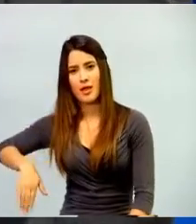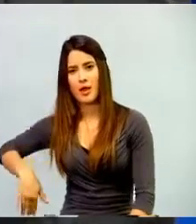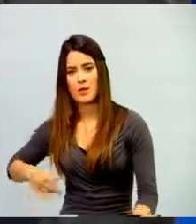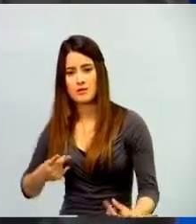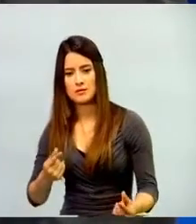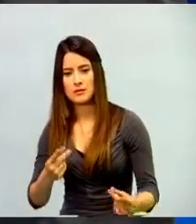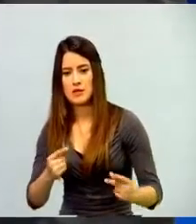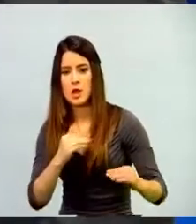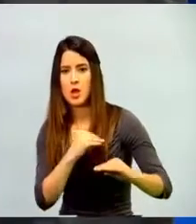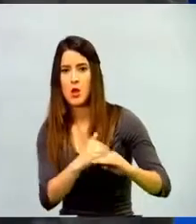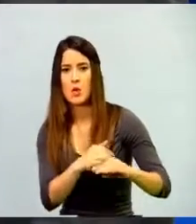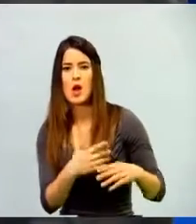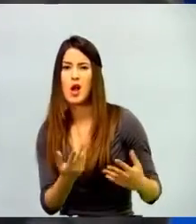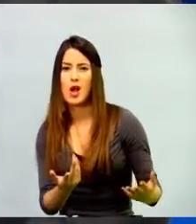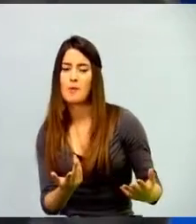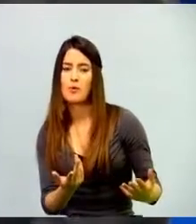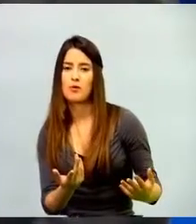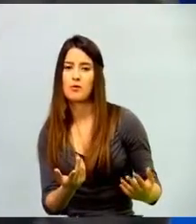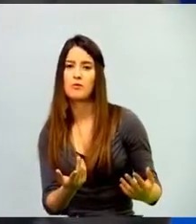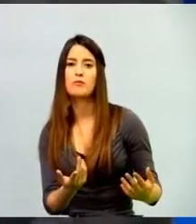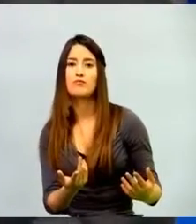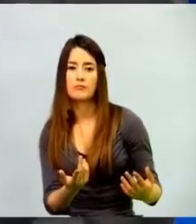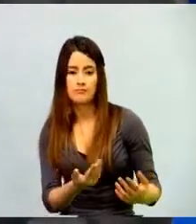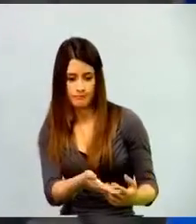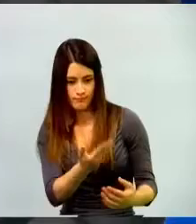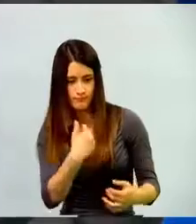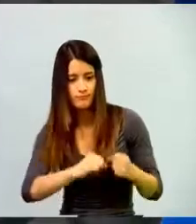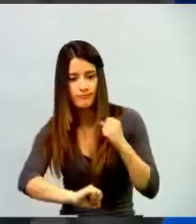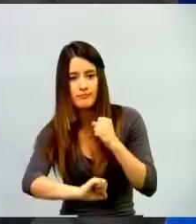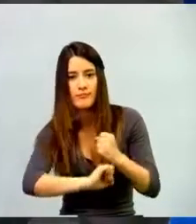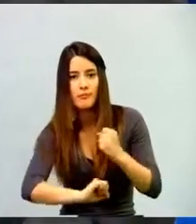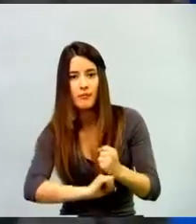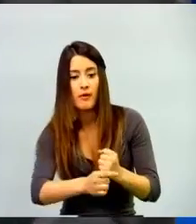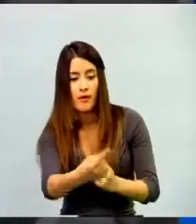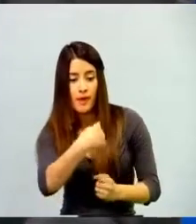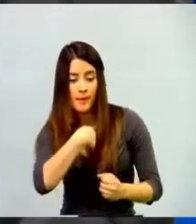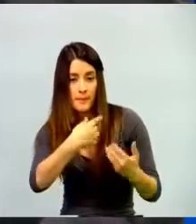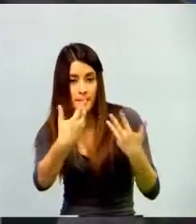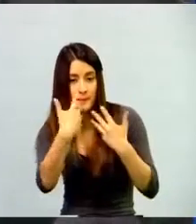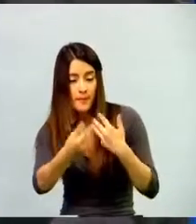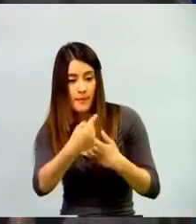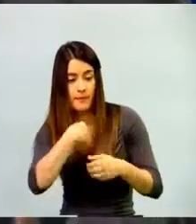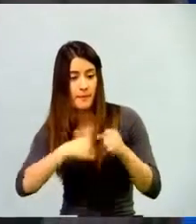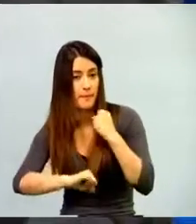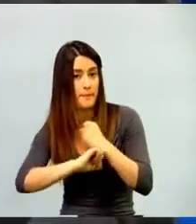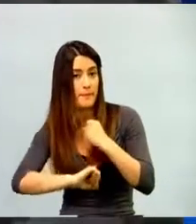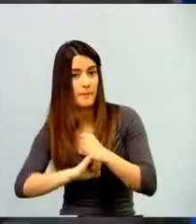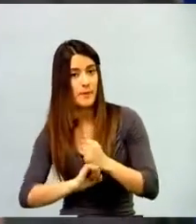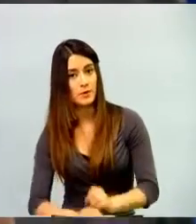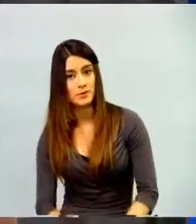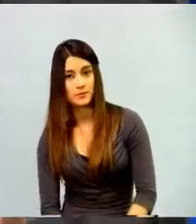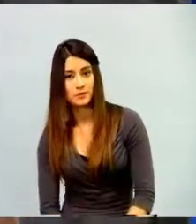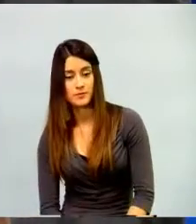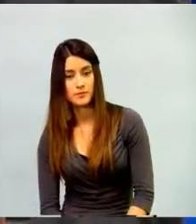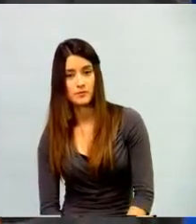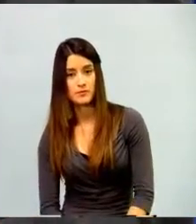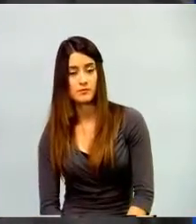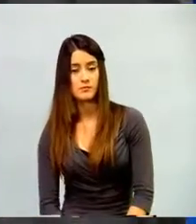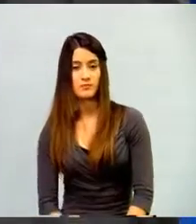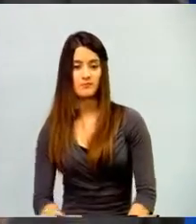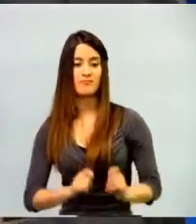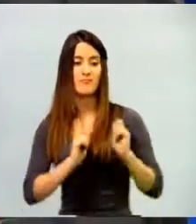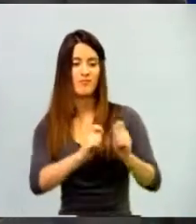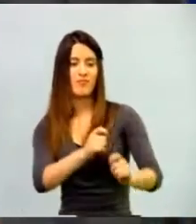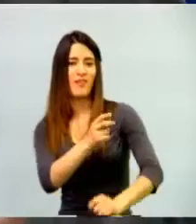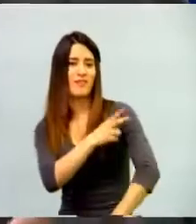apoyarnos en ellos mismos. Ellos nos pueden colaborar, ellos nos pueden enseñar. Muchas veces lo que antes hablábamos como las monitorías,